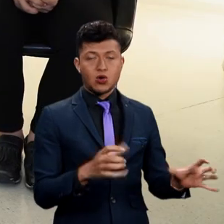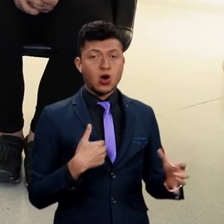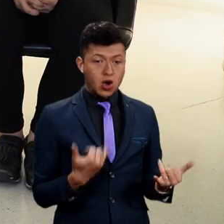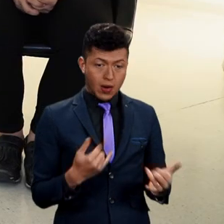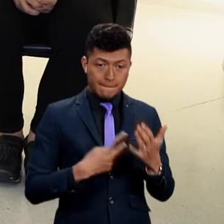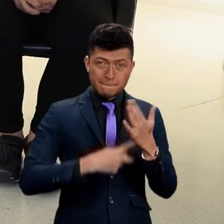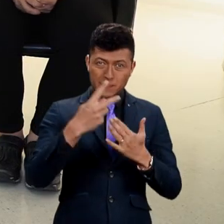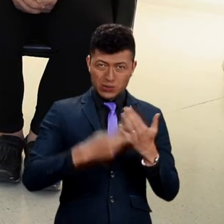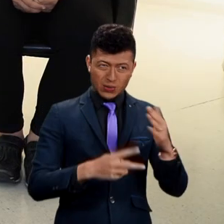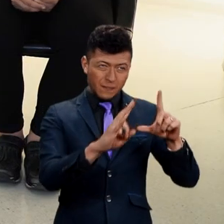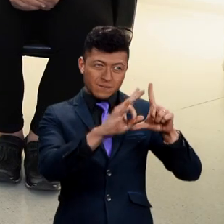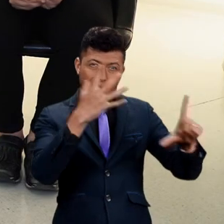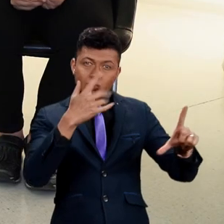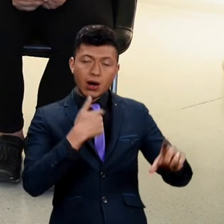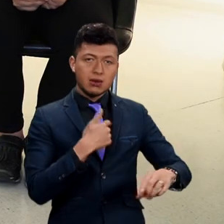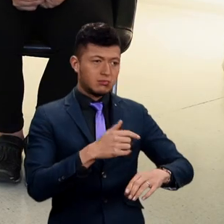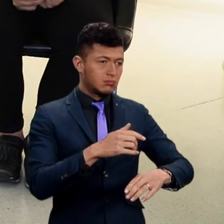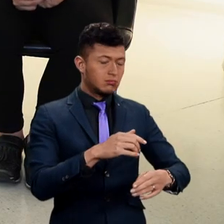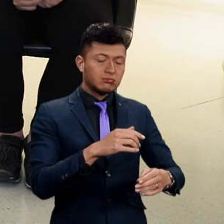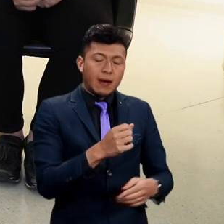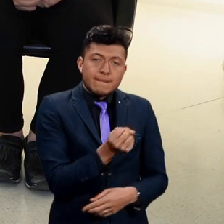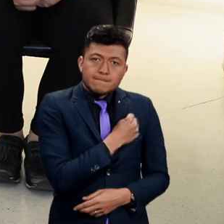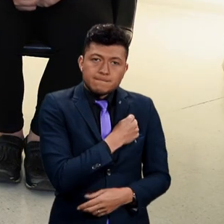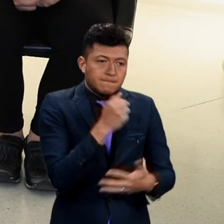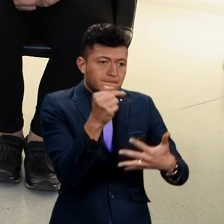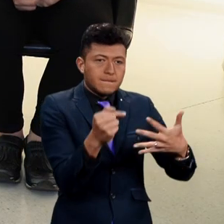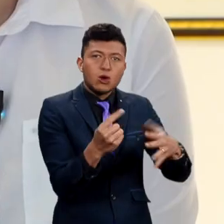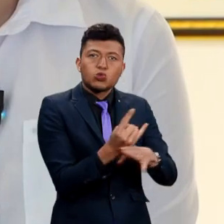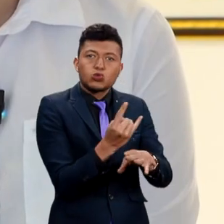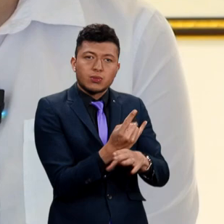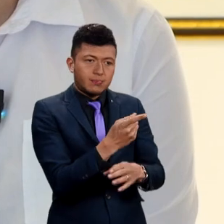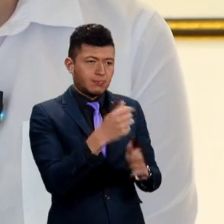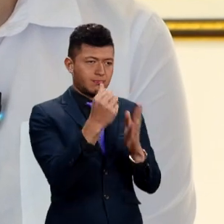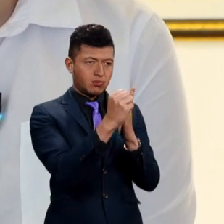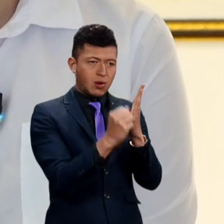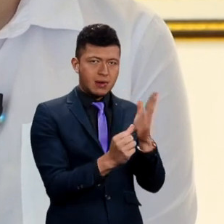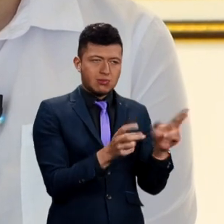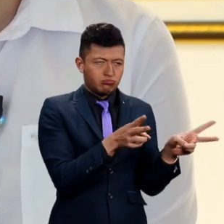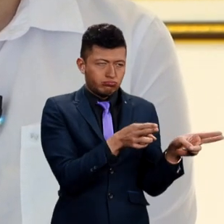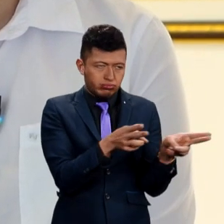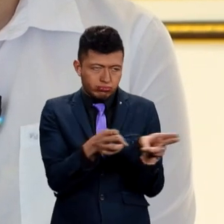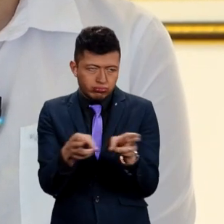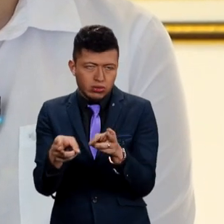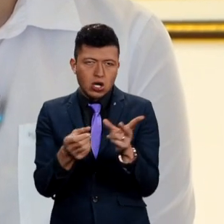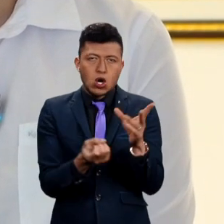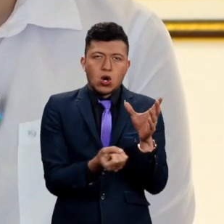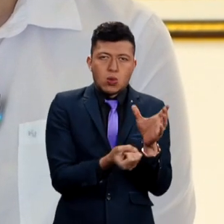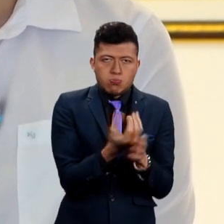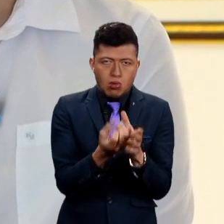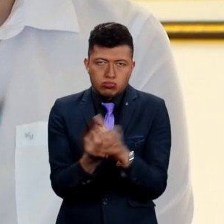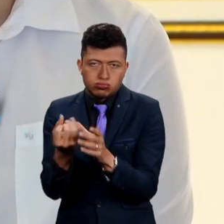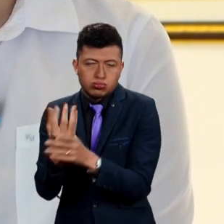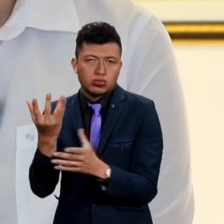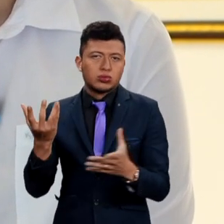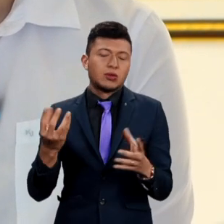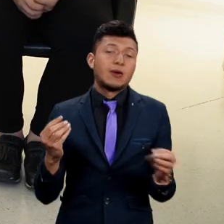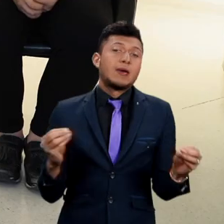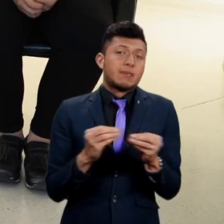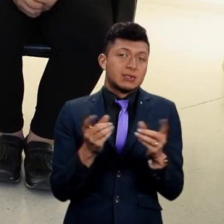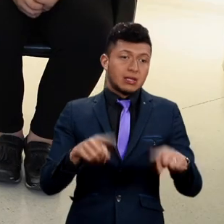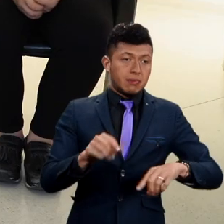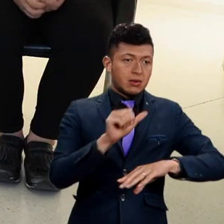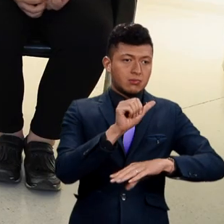Ahorita con este proyecto online tenemos que utilizar muchísimo programas de edición, programas de producción, incluso